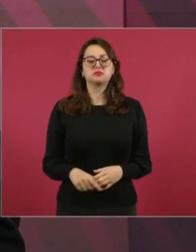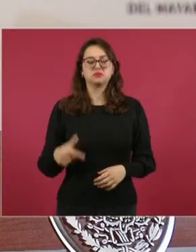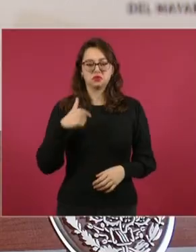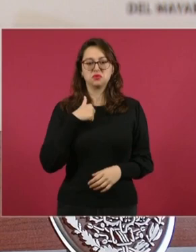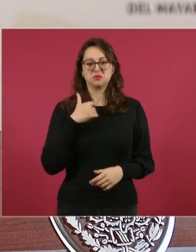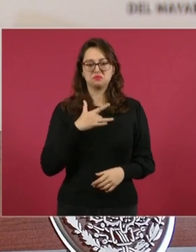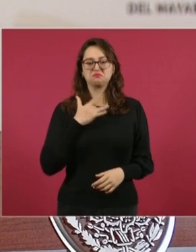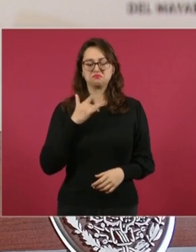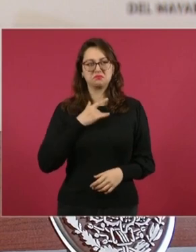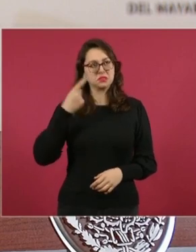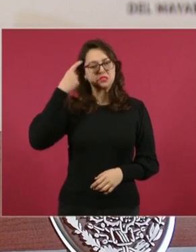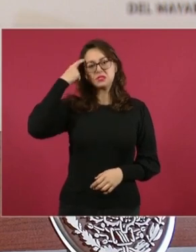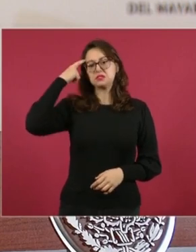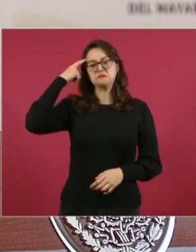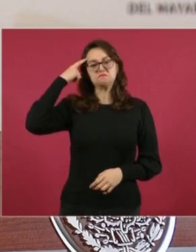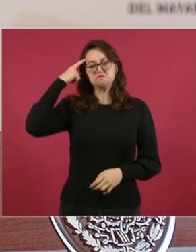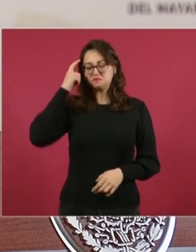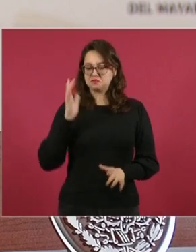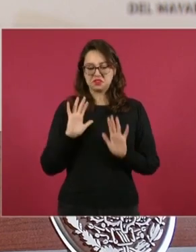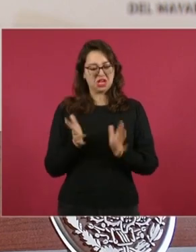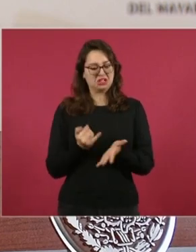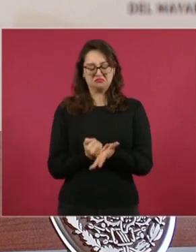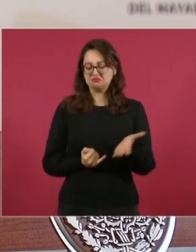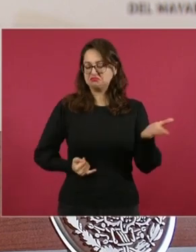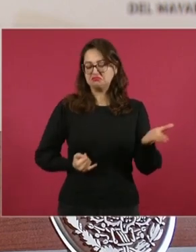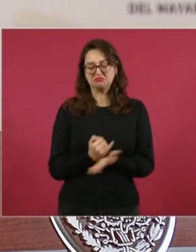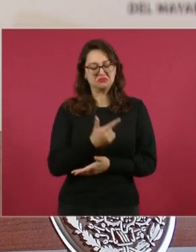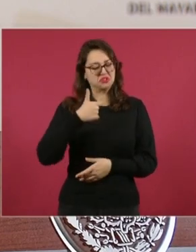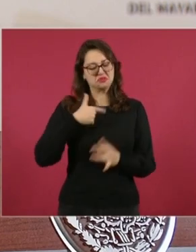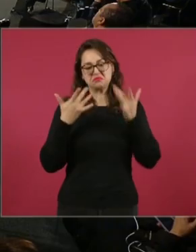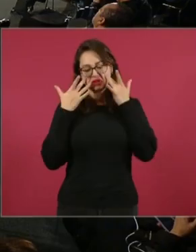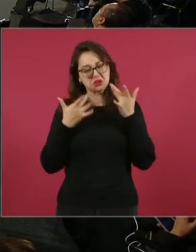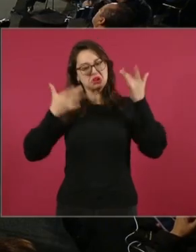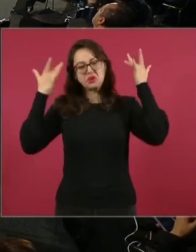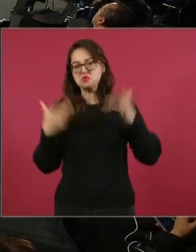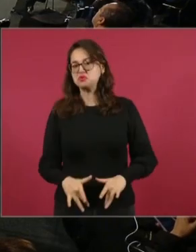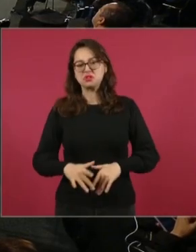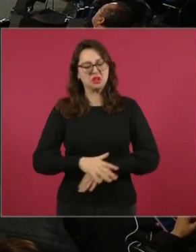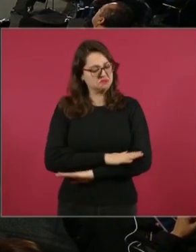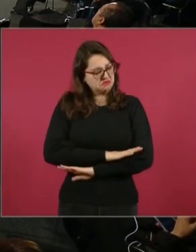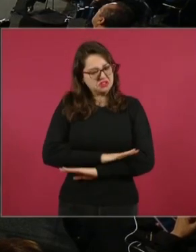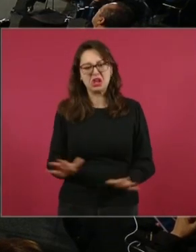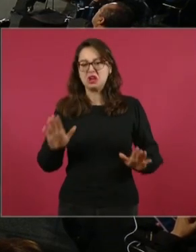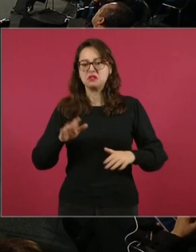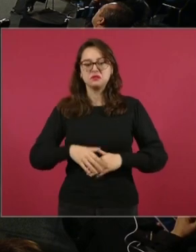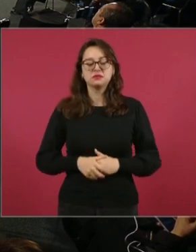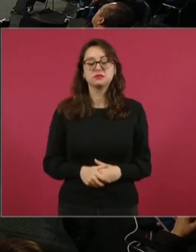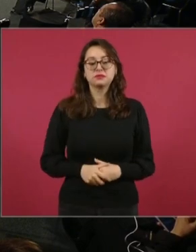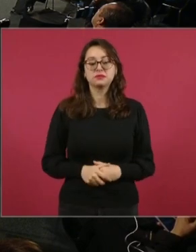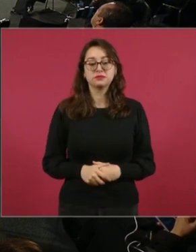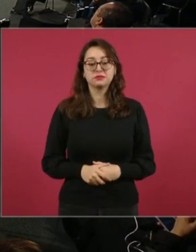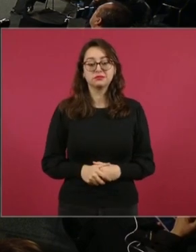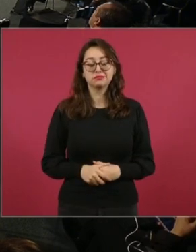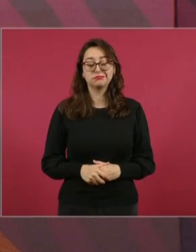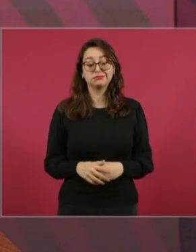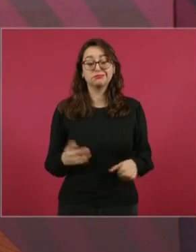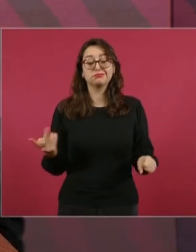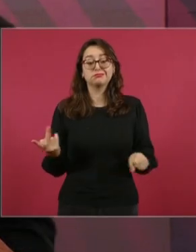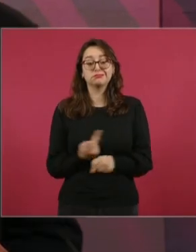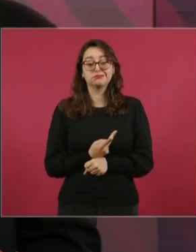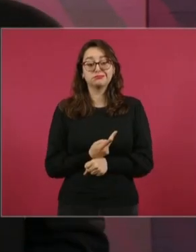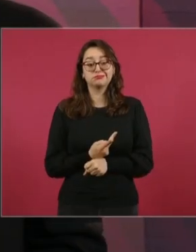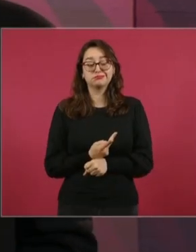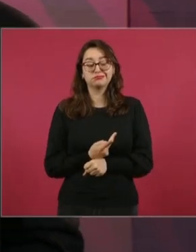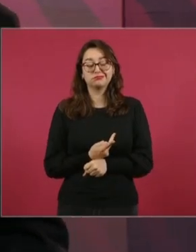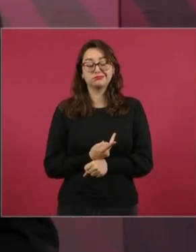llevaba yo esa decisión tomada. Y llego un hombre sabio, por